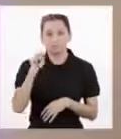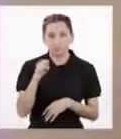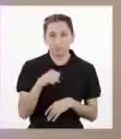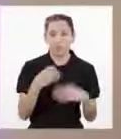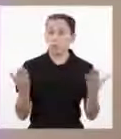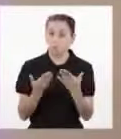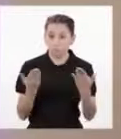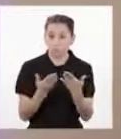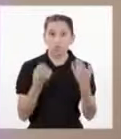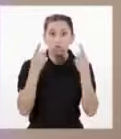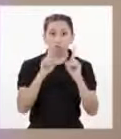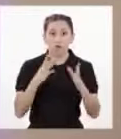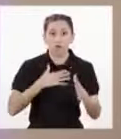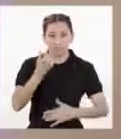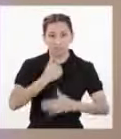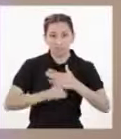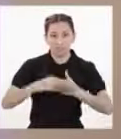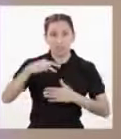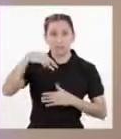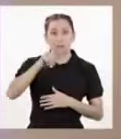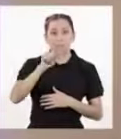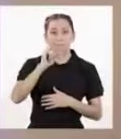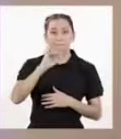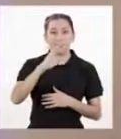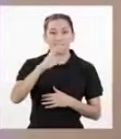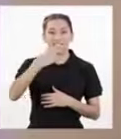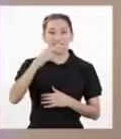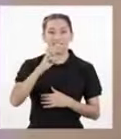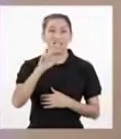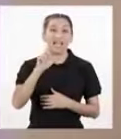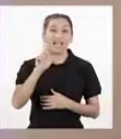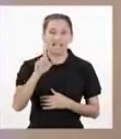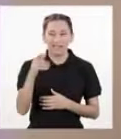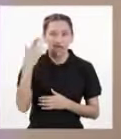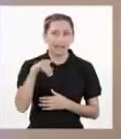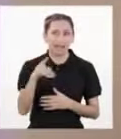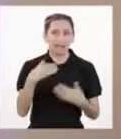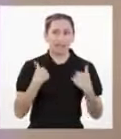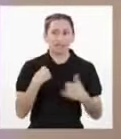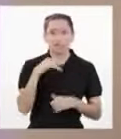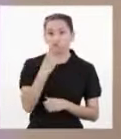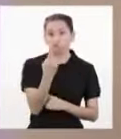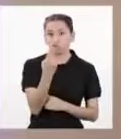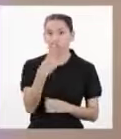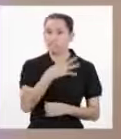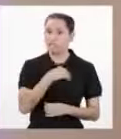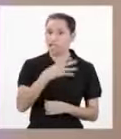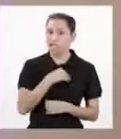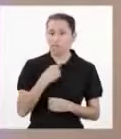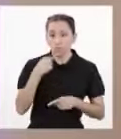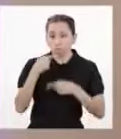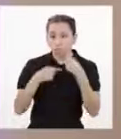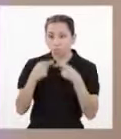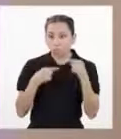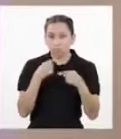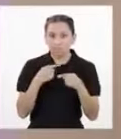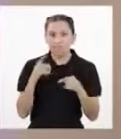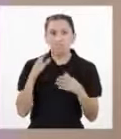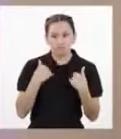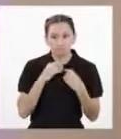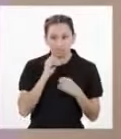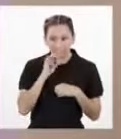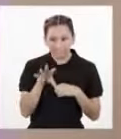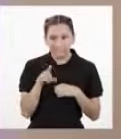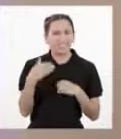por eso que cuando le escribí a mi hijo Michael, que en ese momento tenía 12 años Para contarle de nuestro descubrimiento, le dije que debía